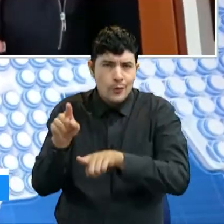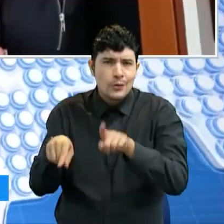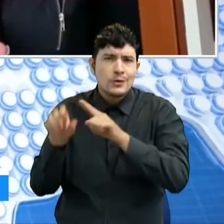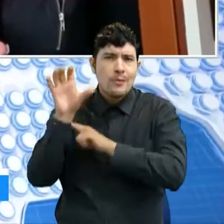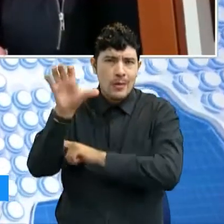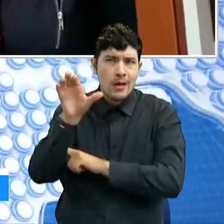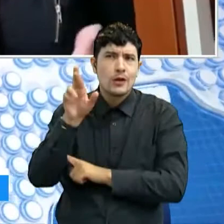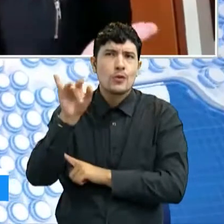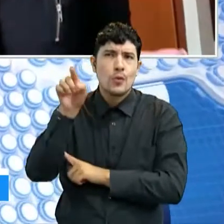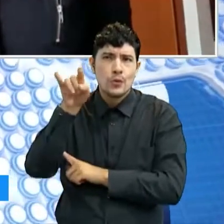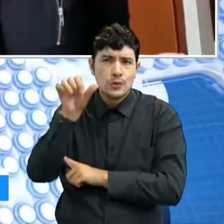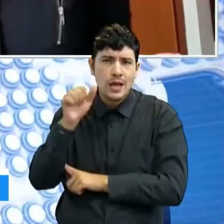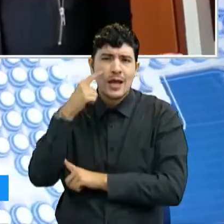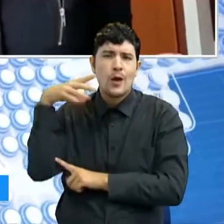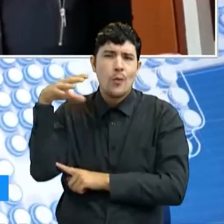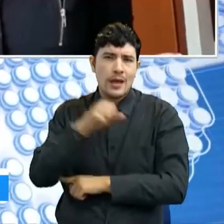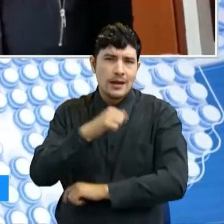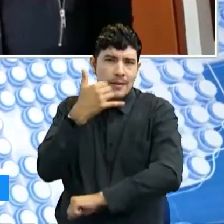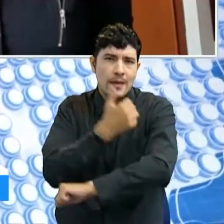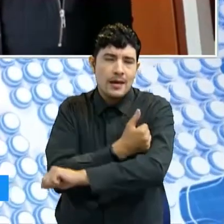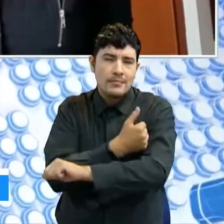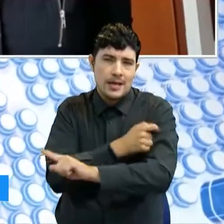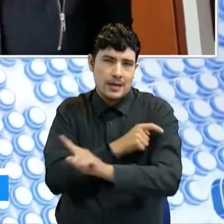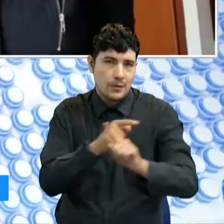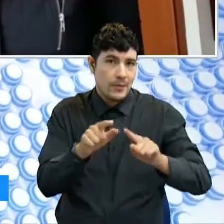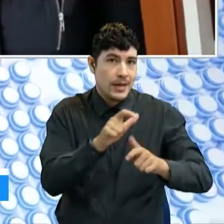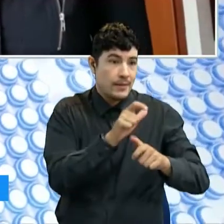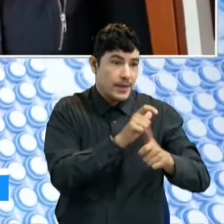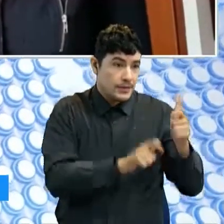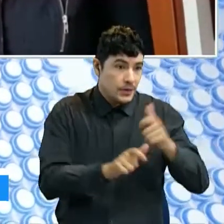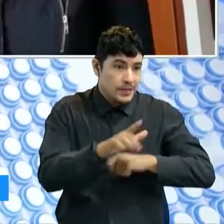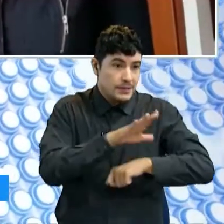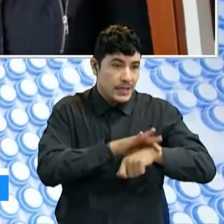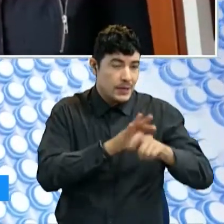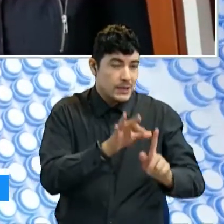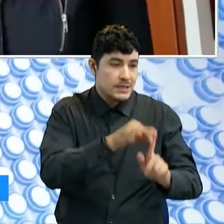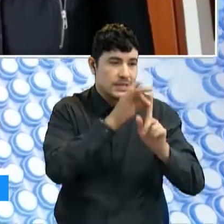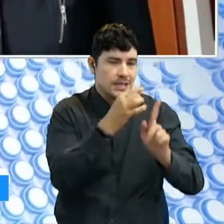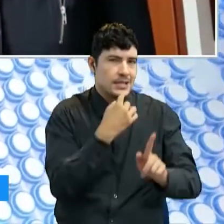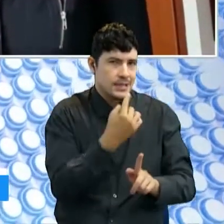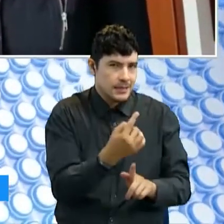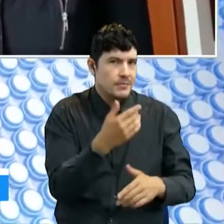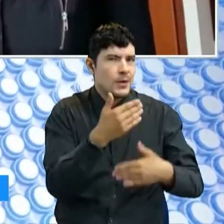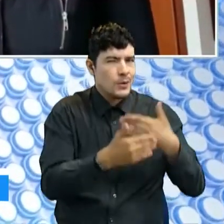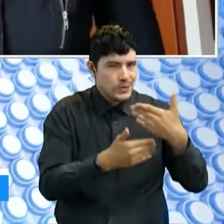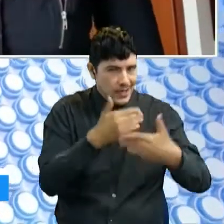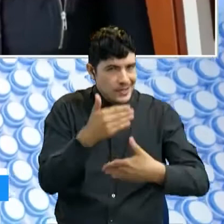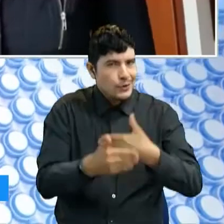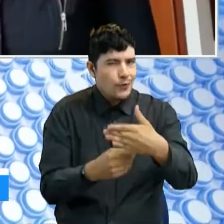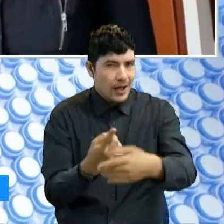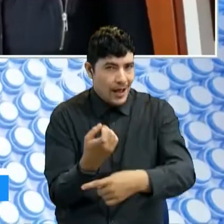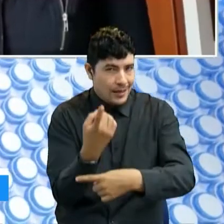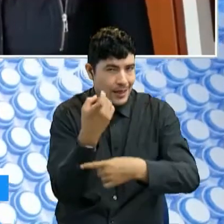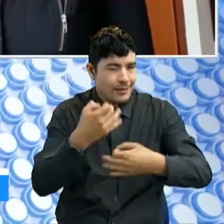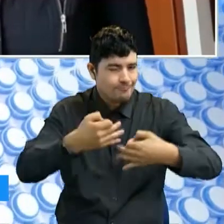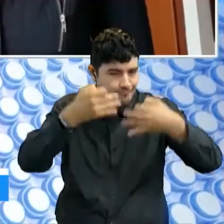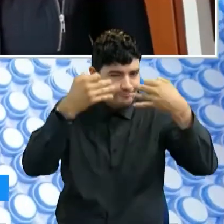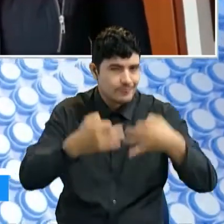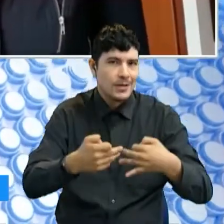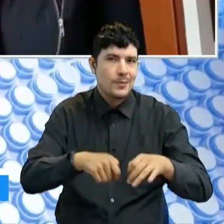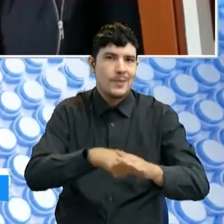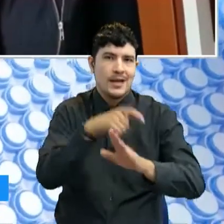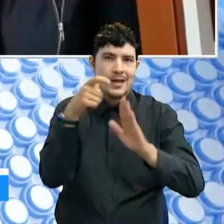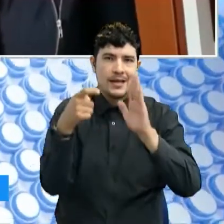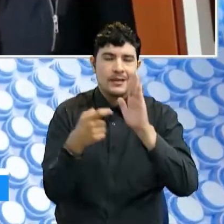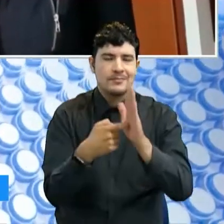Rusia de haberla encontrado y también haber omitido algunas fases especialmente en materia de seguridad. Por ahora, esta es toda la información por el momento.